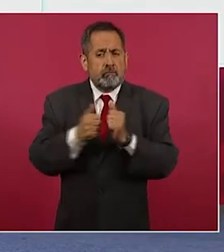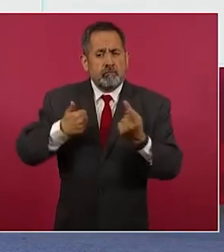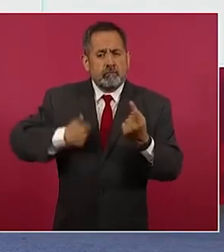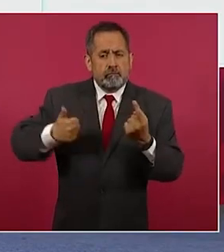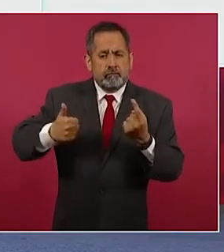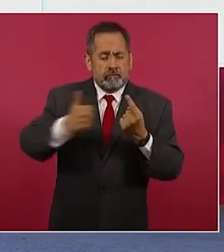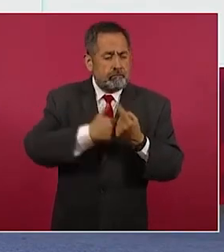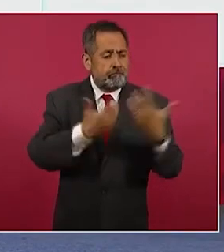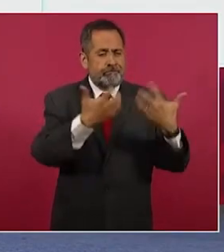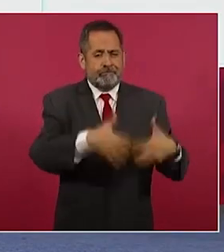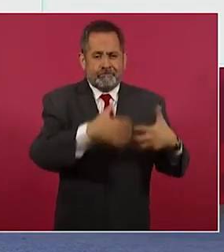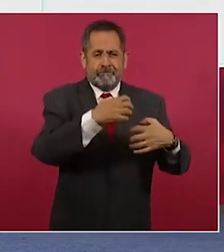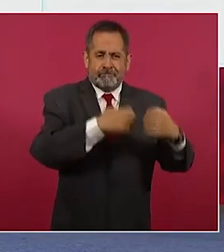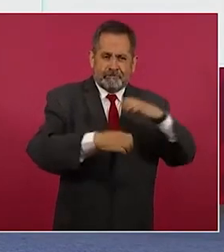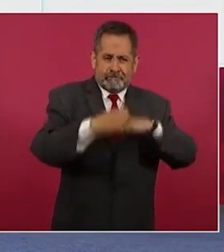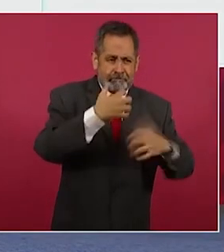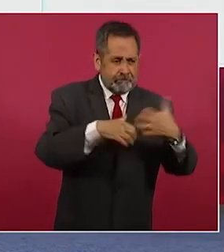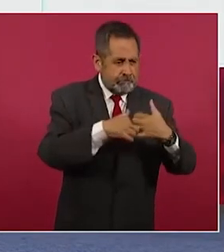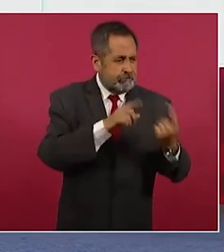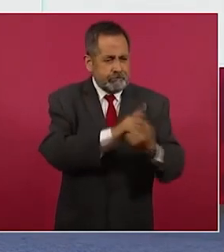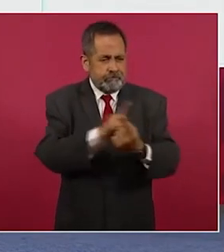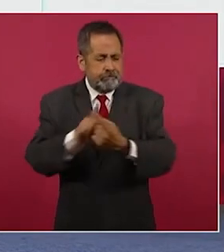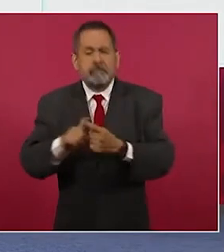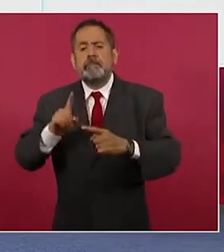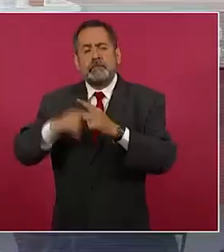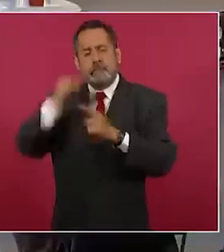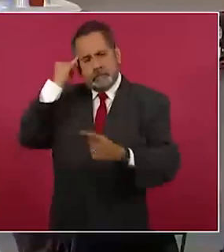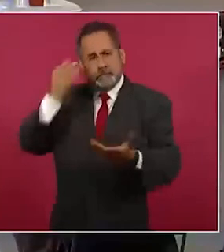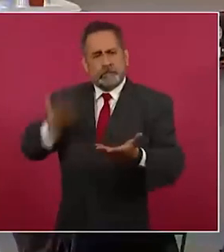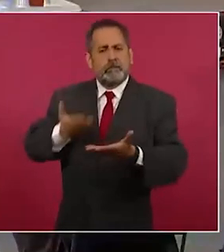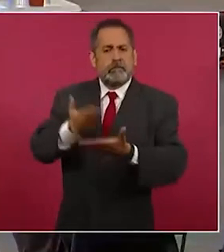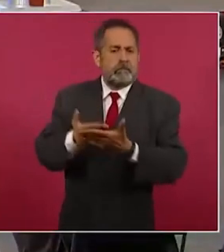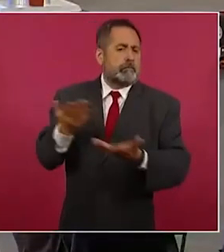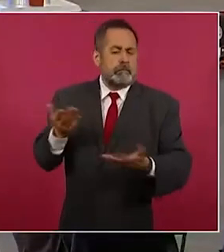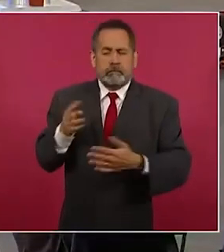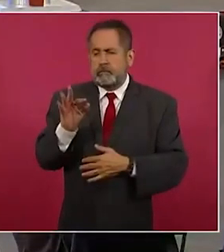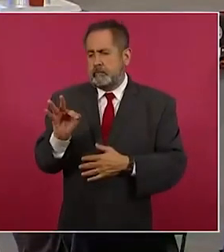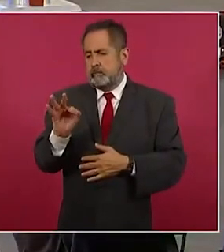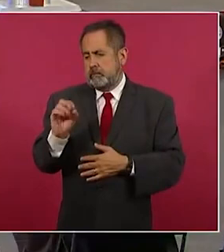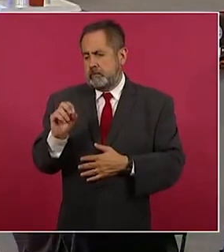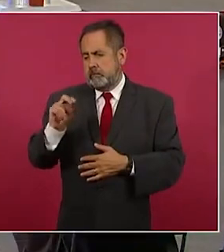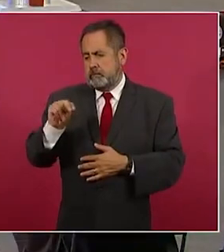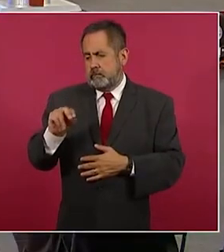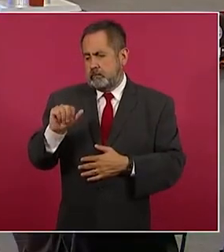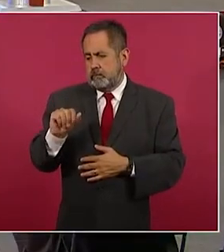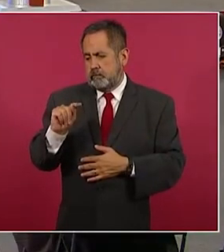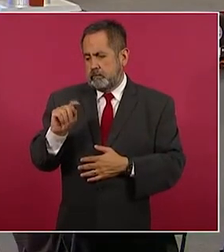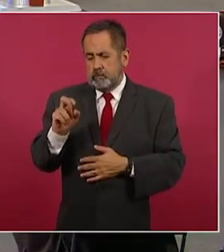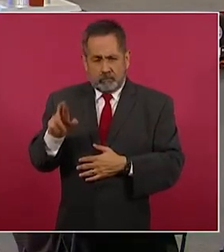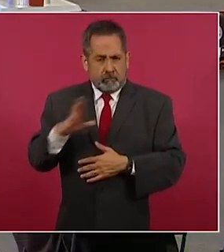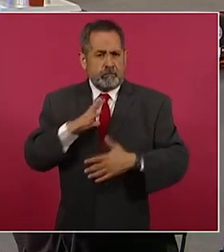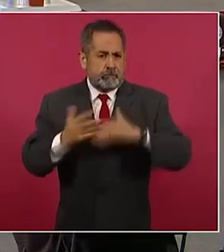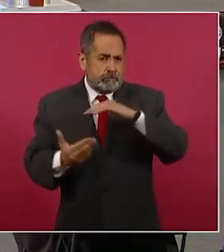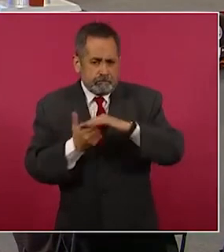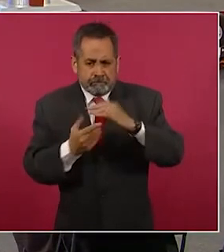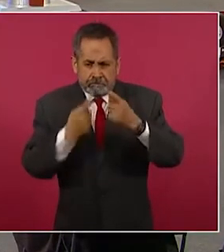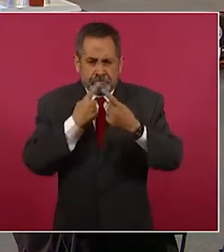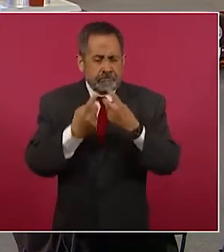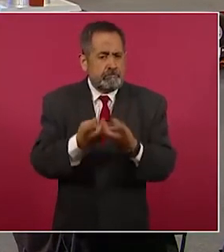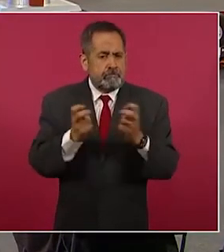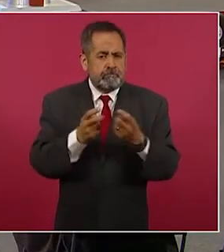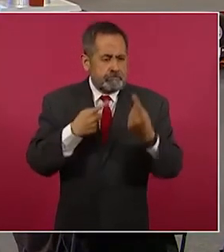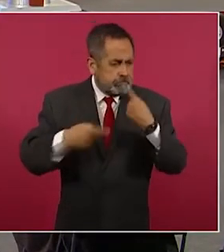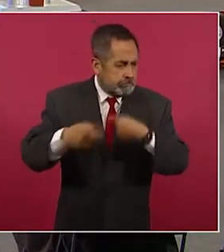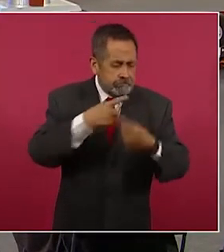de los consorcios y la promovente. ¿Quién es la promovente? Pues con Fonatur. Con Fonatur se tiene una mesa técnica de trabajo de manera